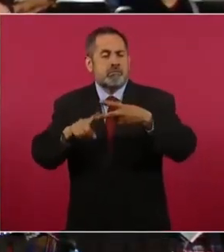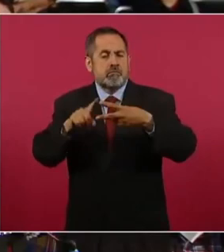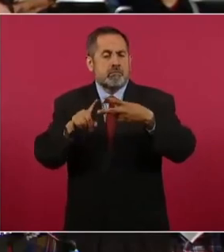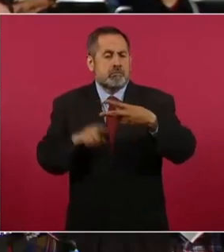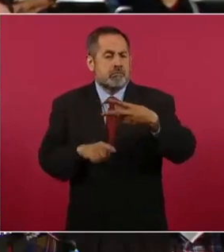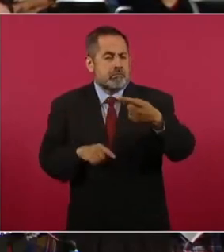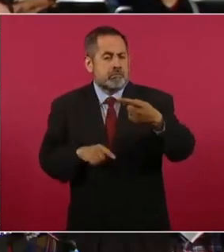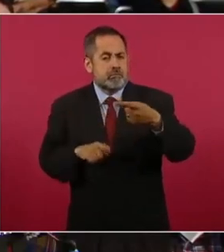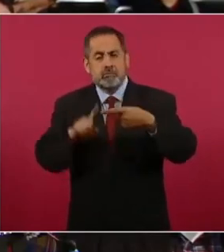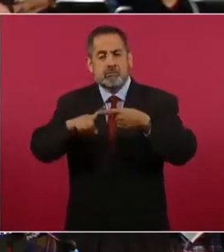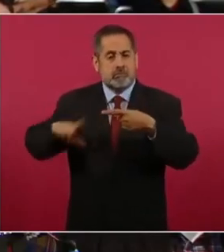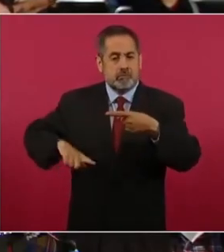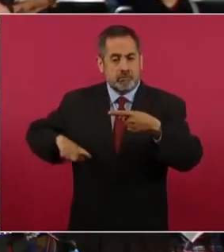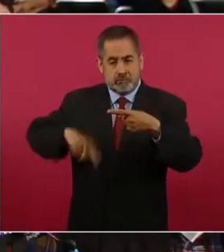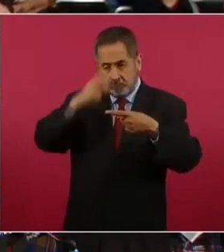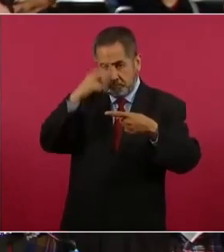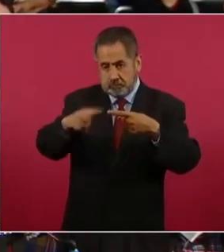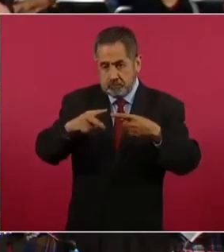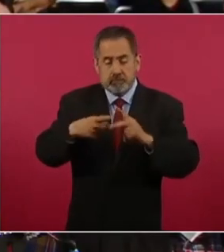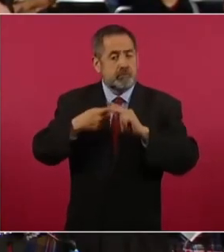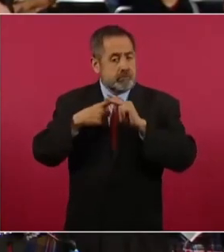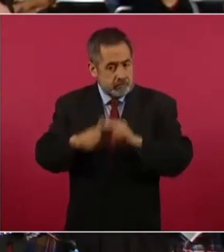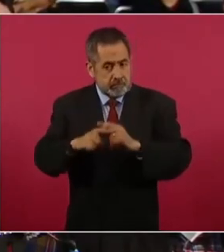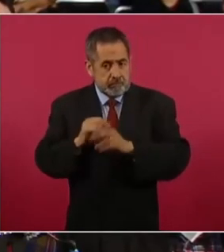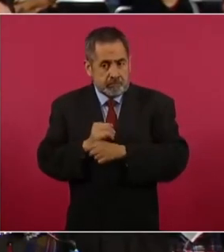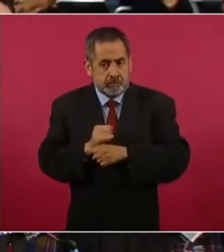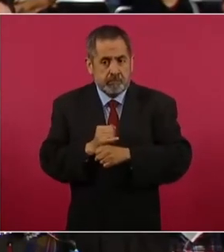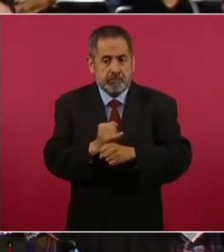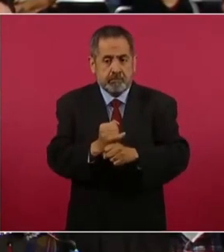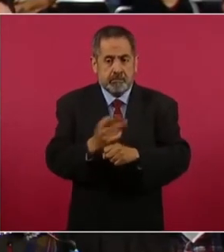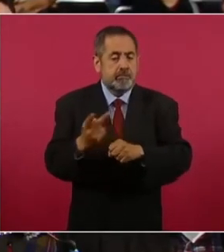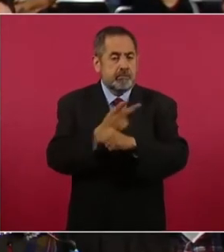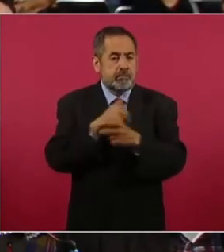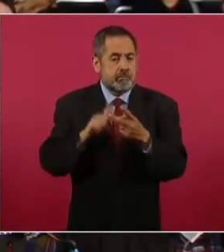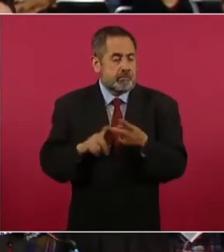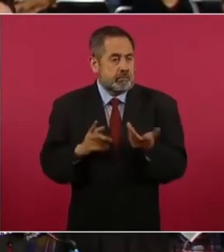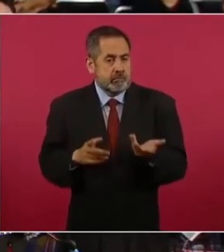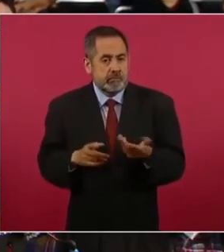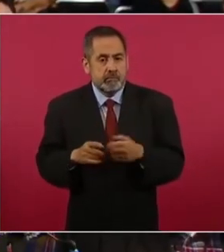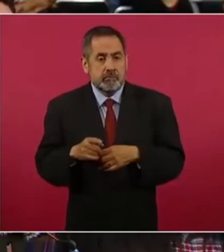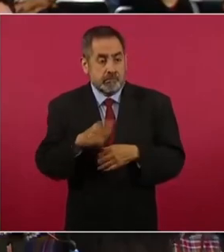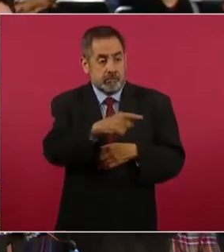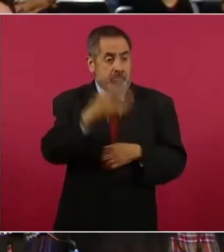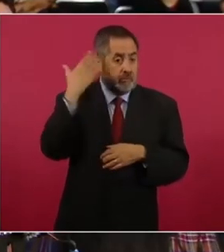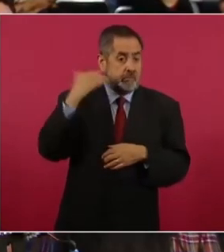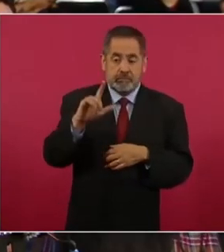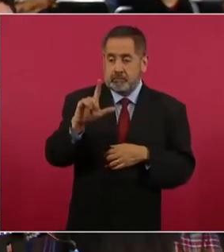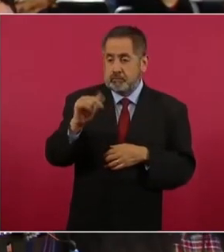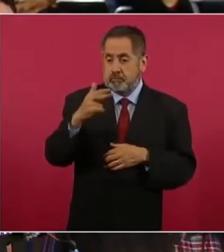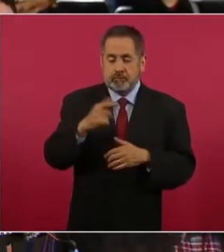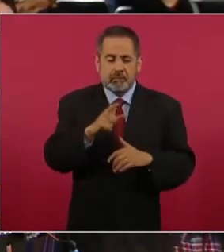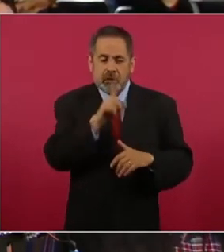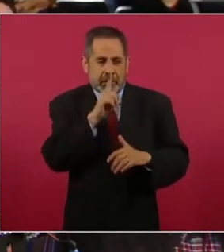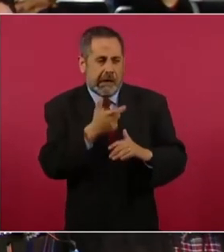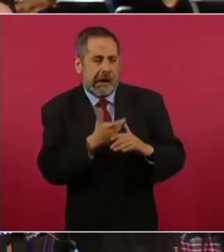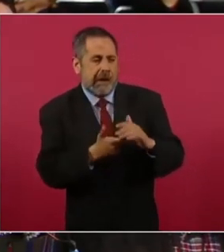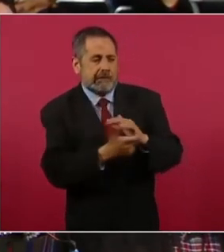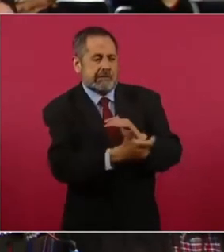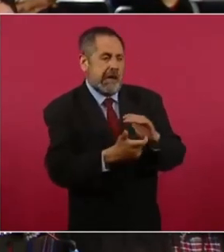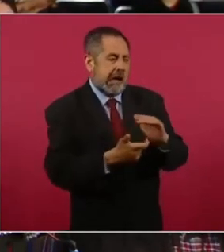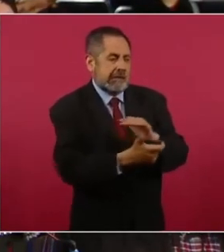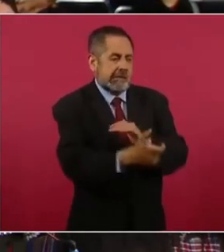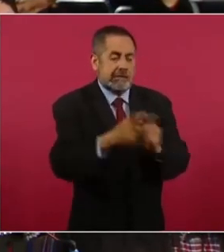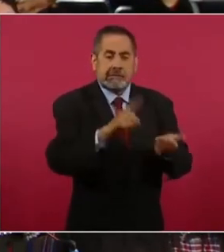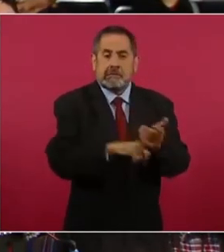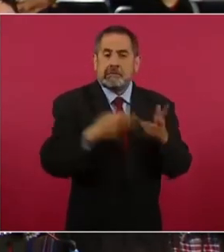si el gobierno de México va a iniciar una investigación sobre estos sobornos que habría dado Genaro García Luna a